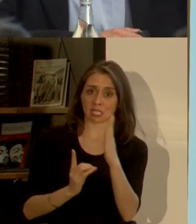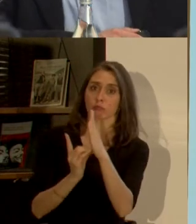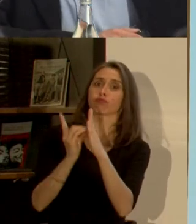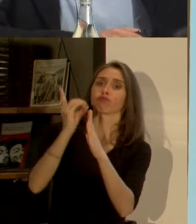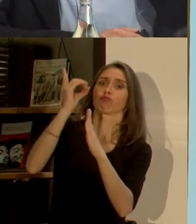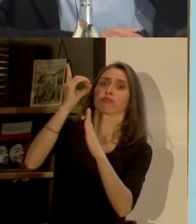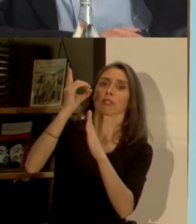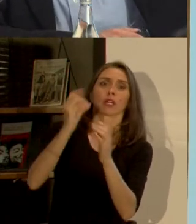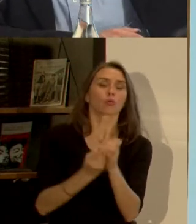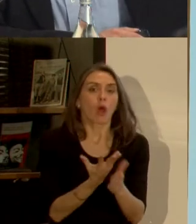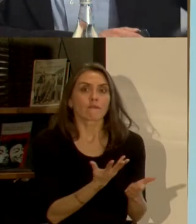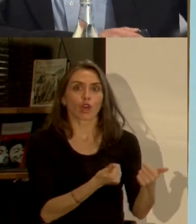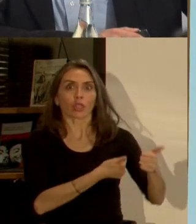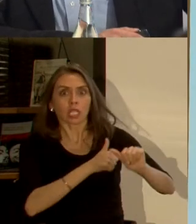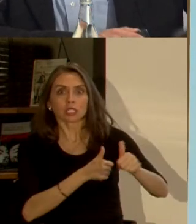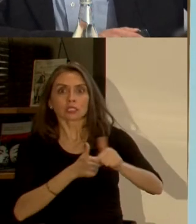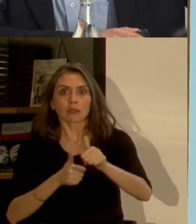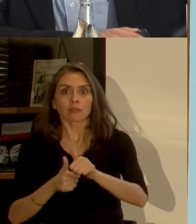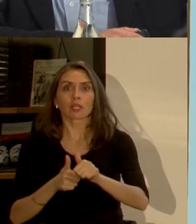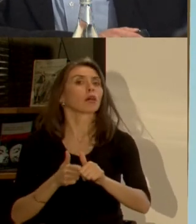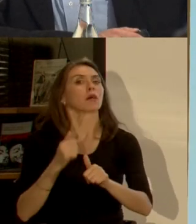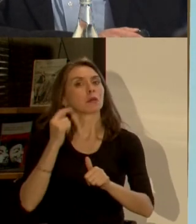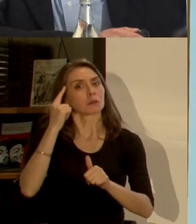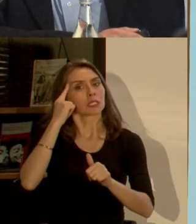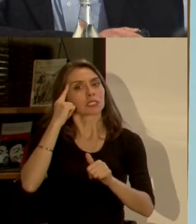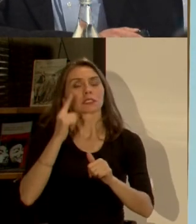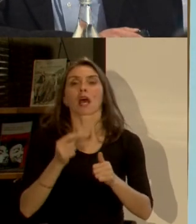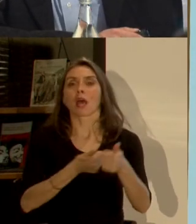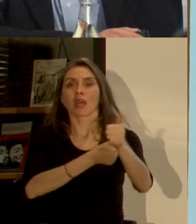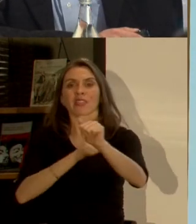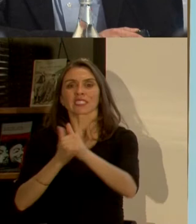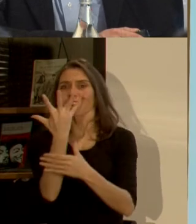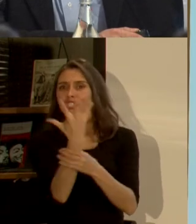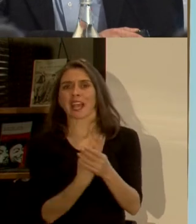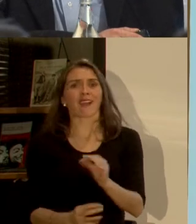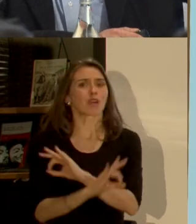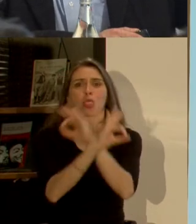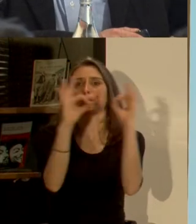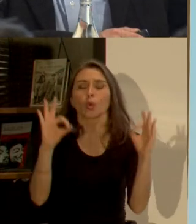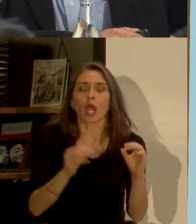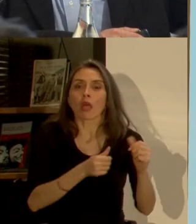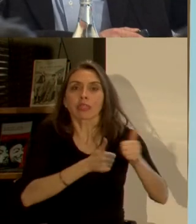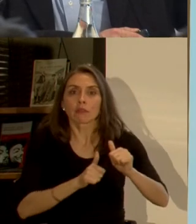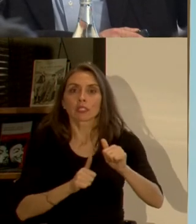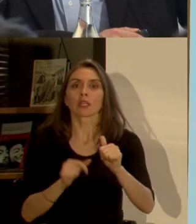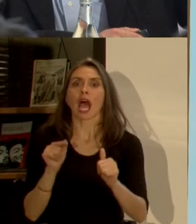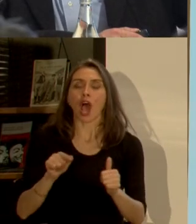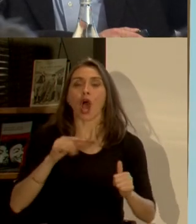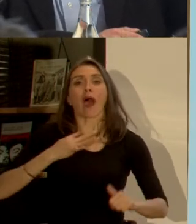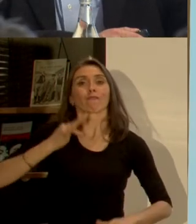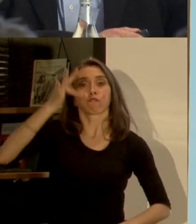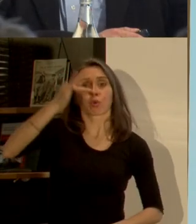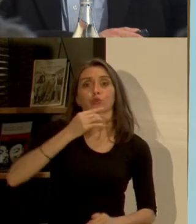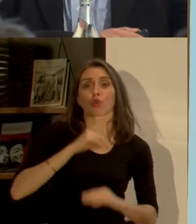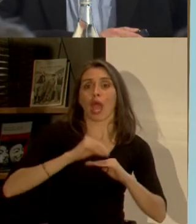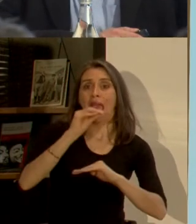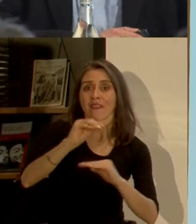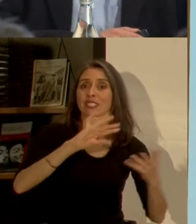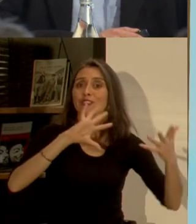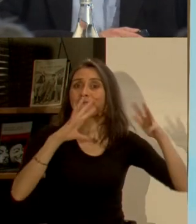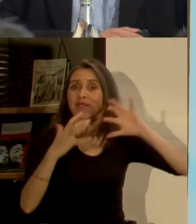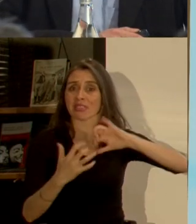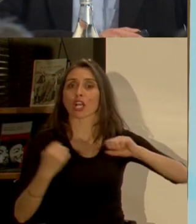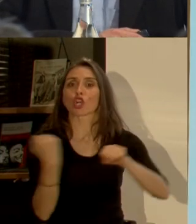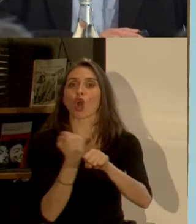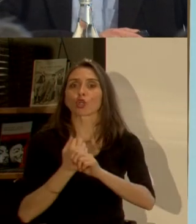pero aparecen nuevos desafíos no quiere decir que nunca los tengamos los desafíos nunca terminan entonces este era el desastre que venía y yo creo que lo que yo